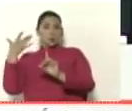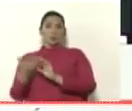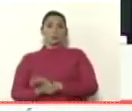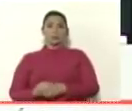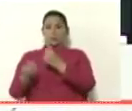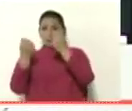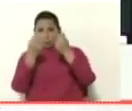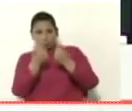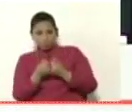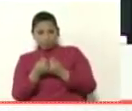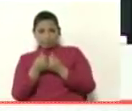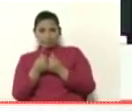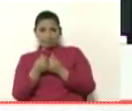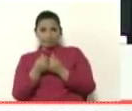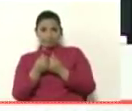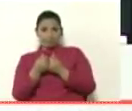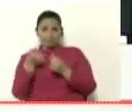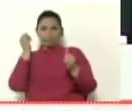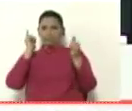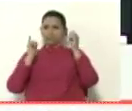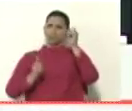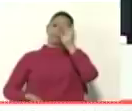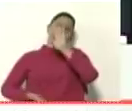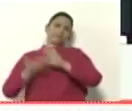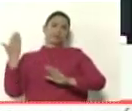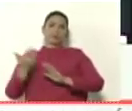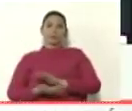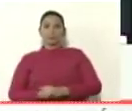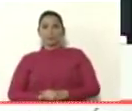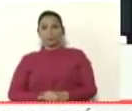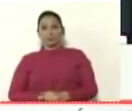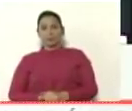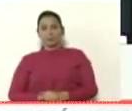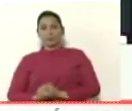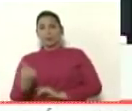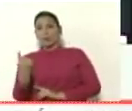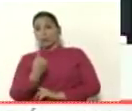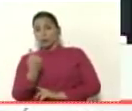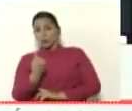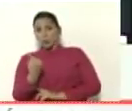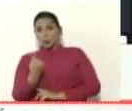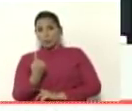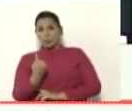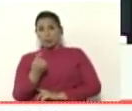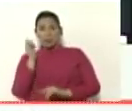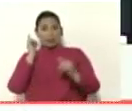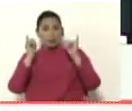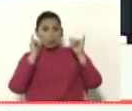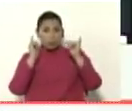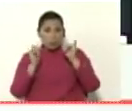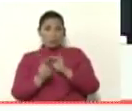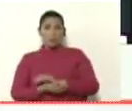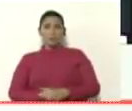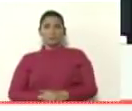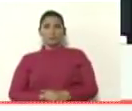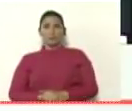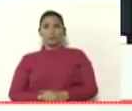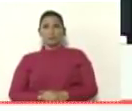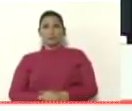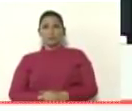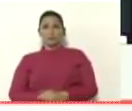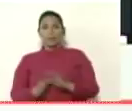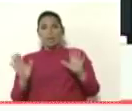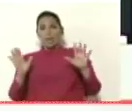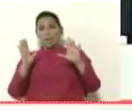dinero y en rumbas solamente en rumbas solamente en rumbas la